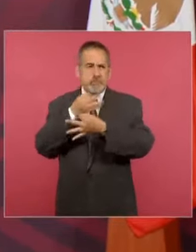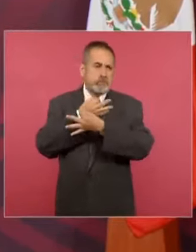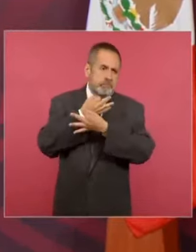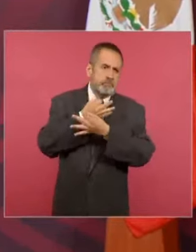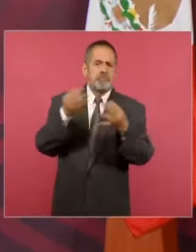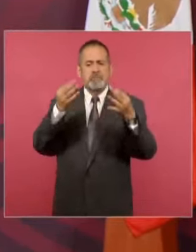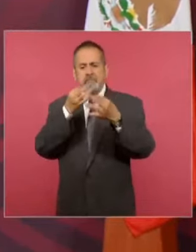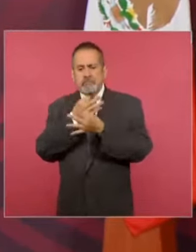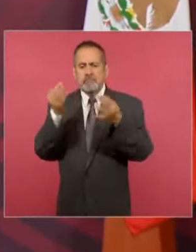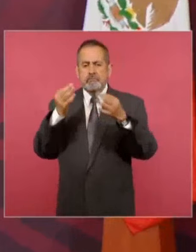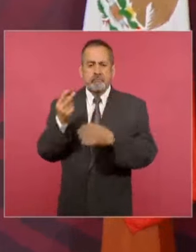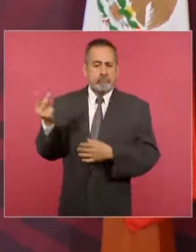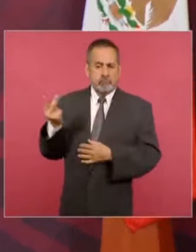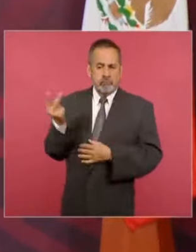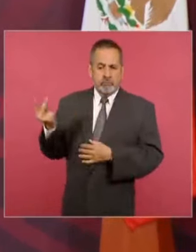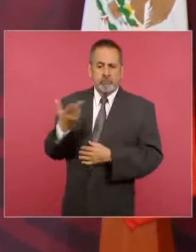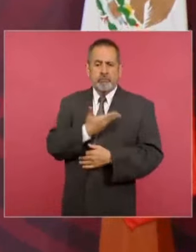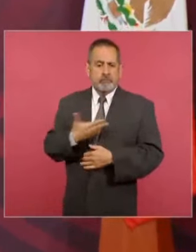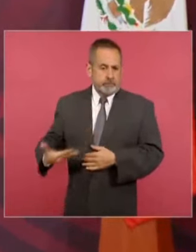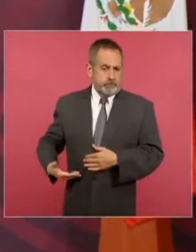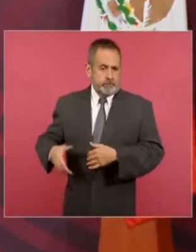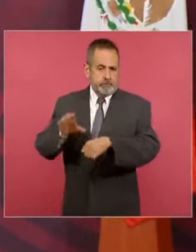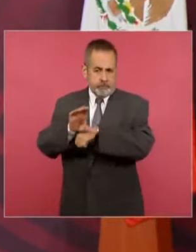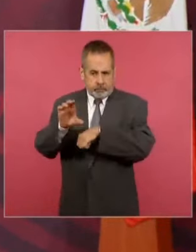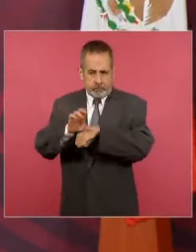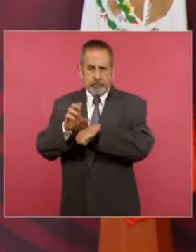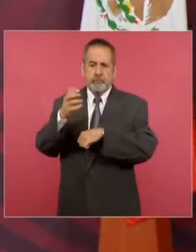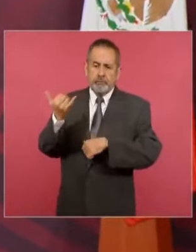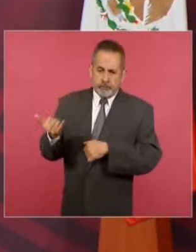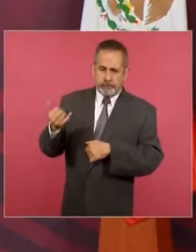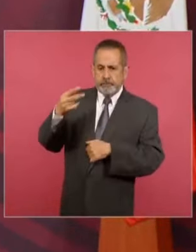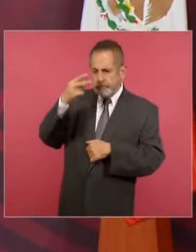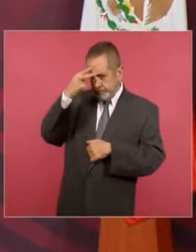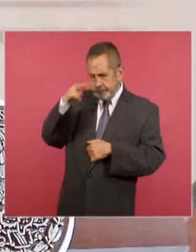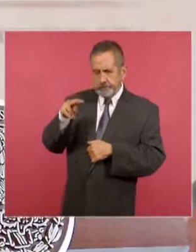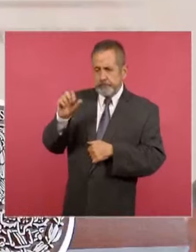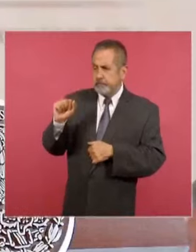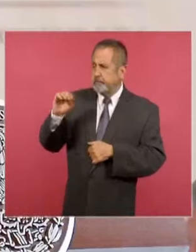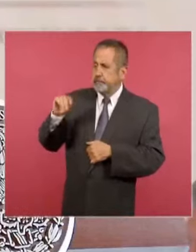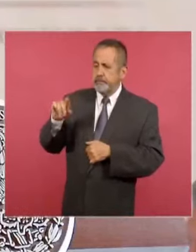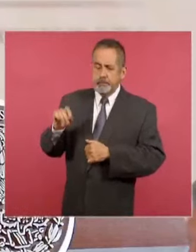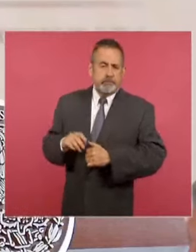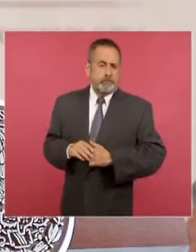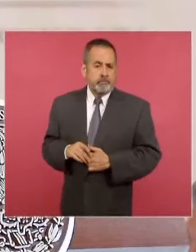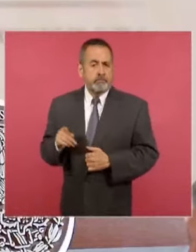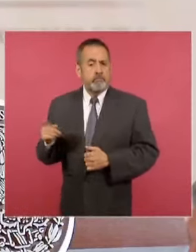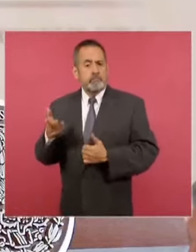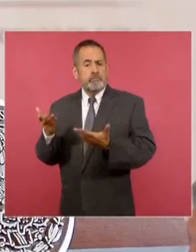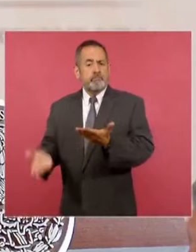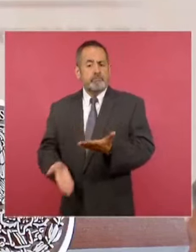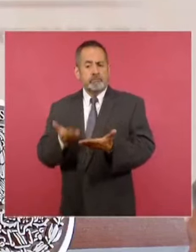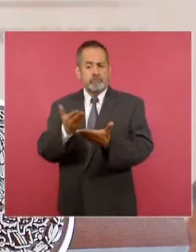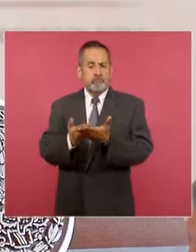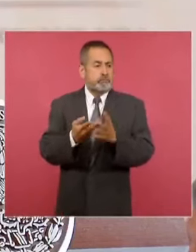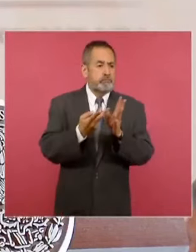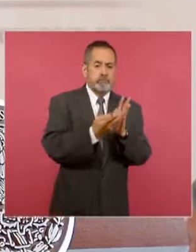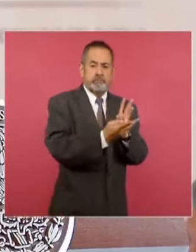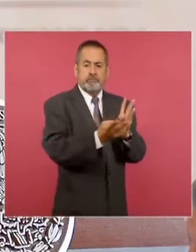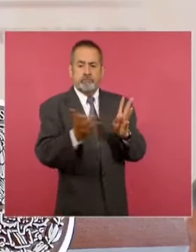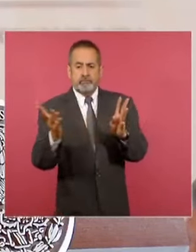mandatarios. El presidente López Obrador presentó ante 33